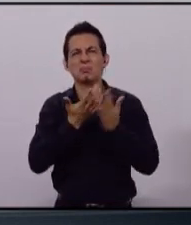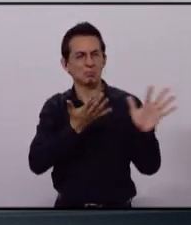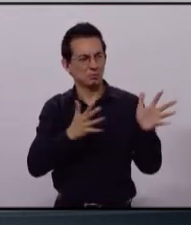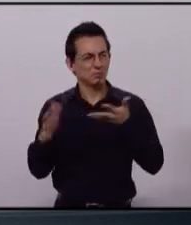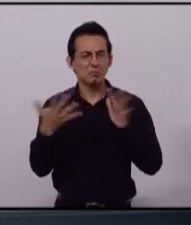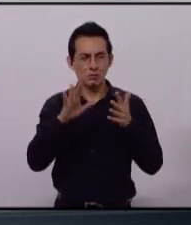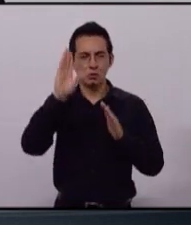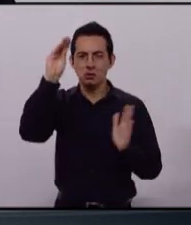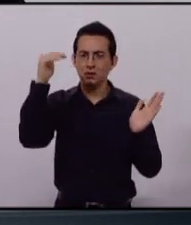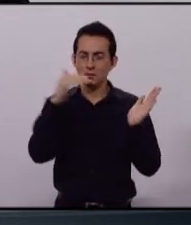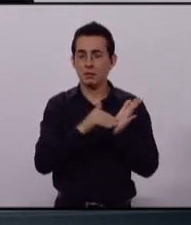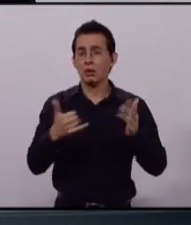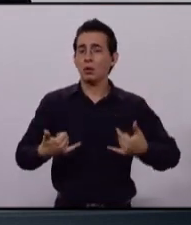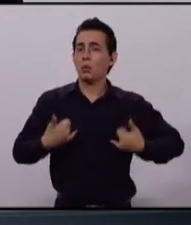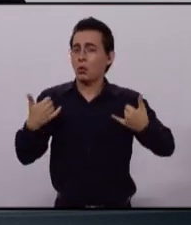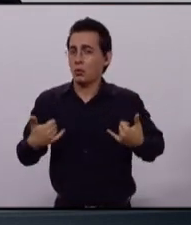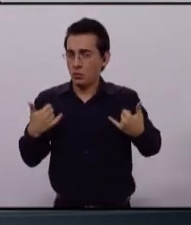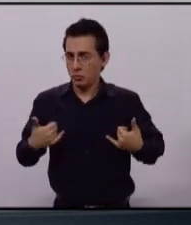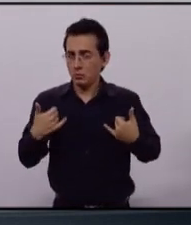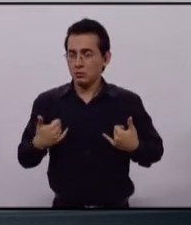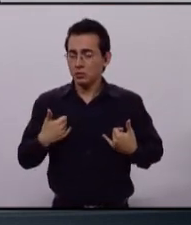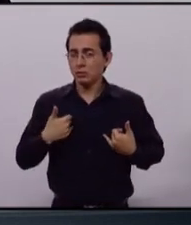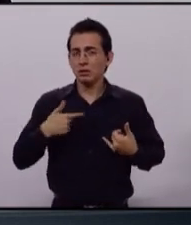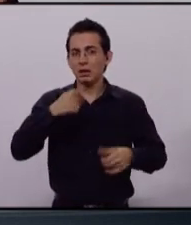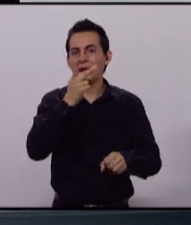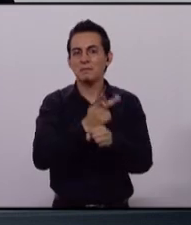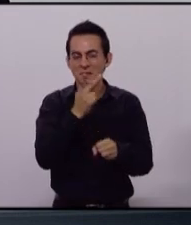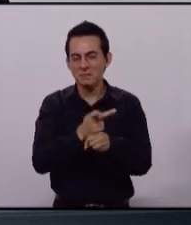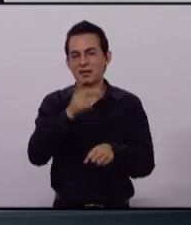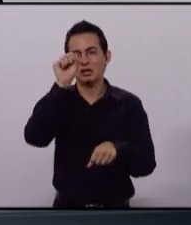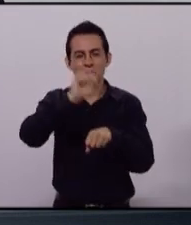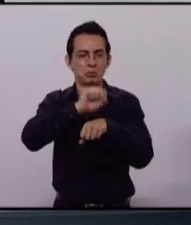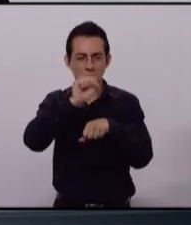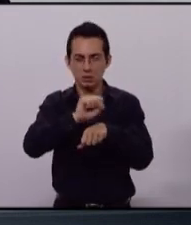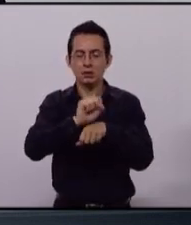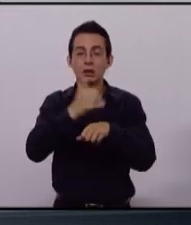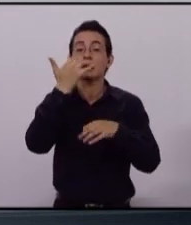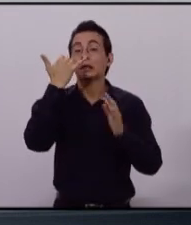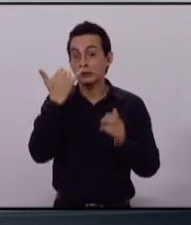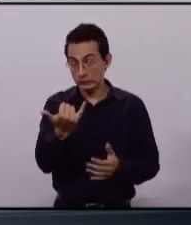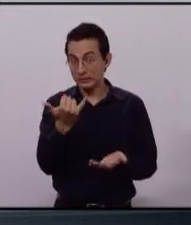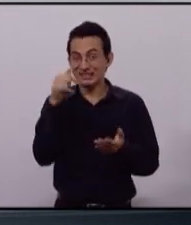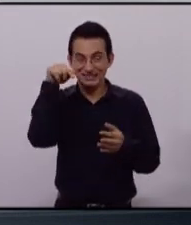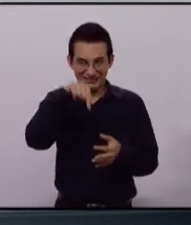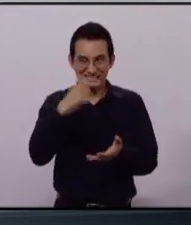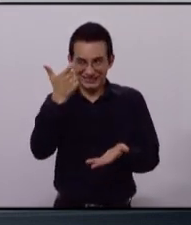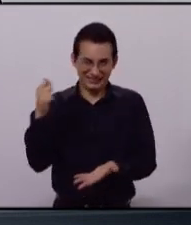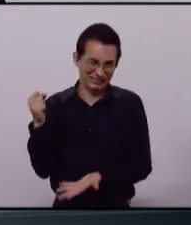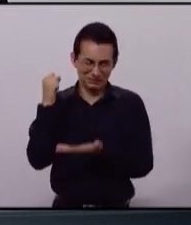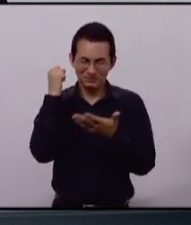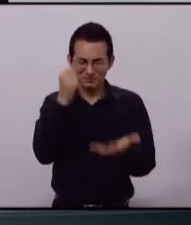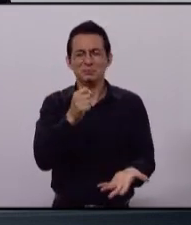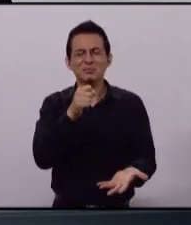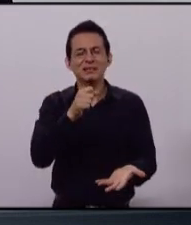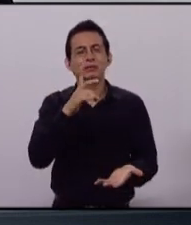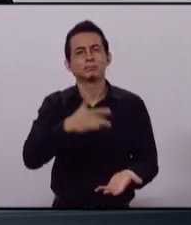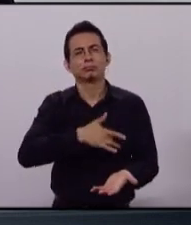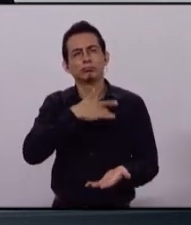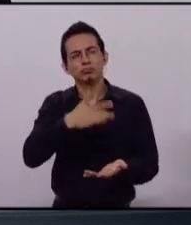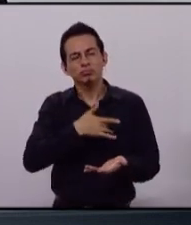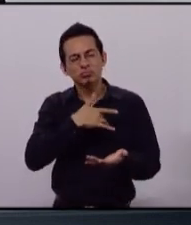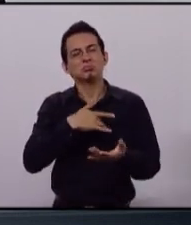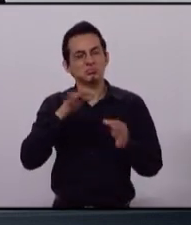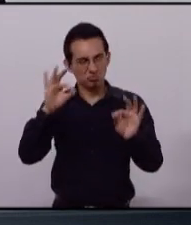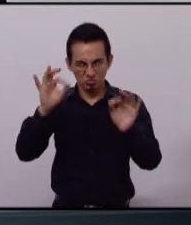90 mil jóvenes en la prepa, en las secundarias. Y con este recurso vamos a garantizar